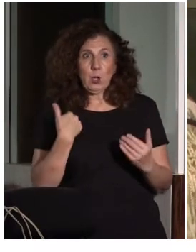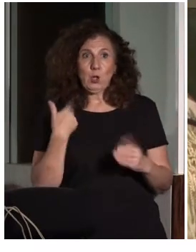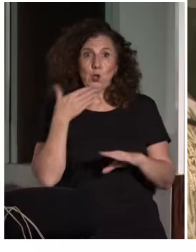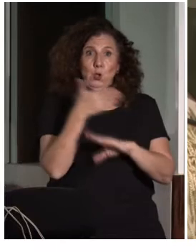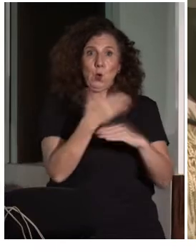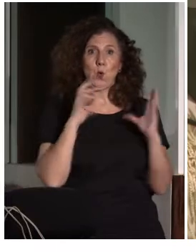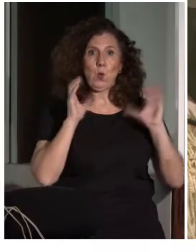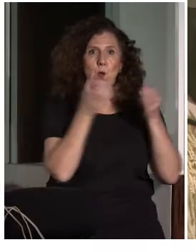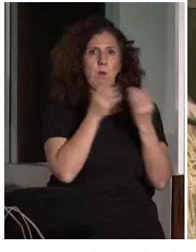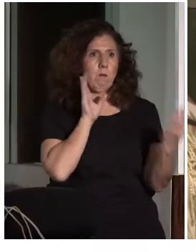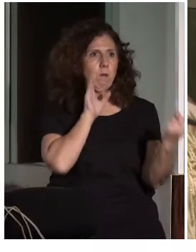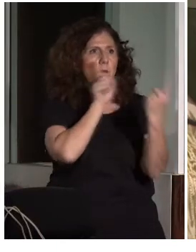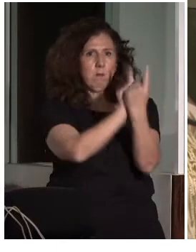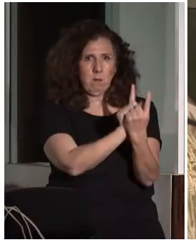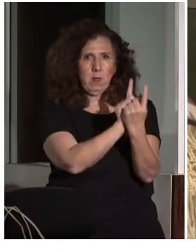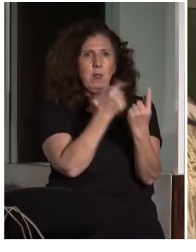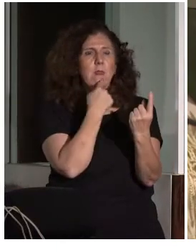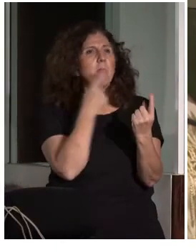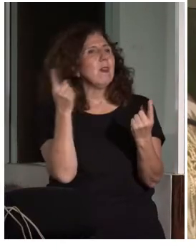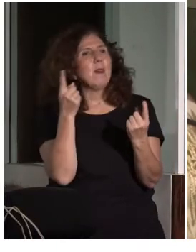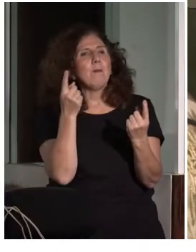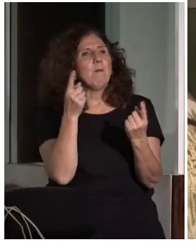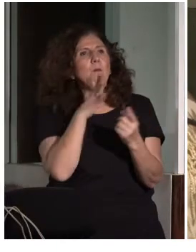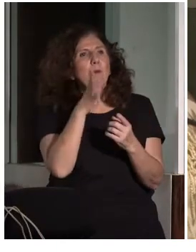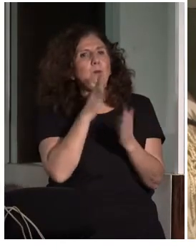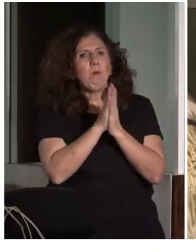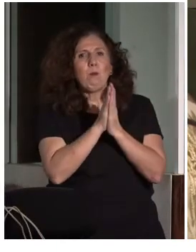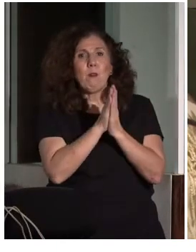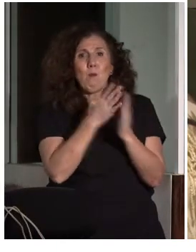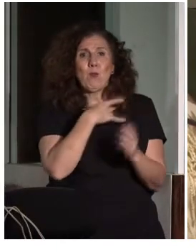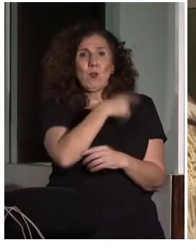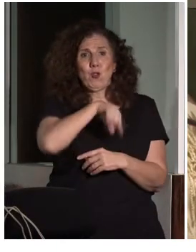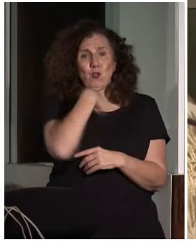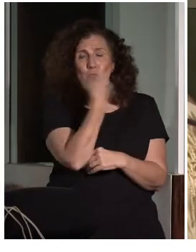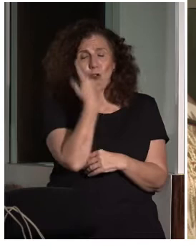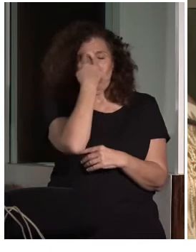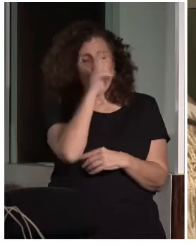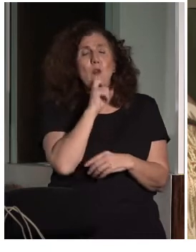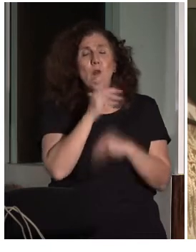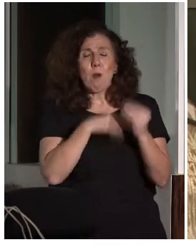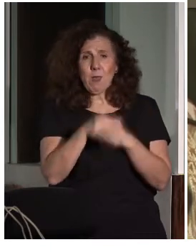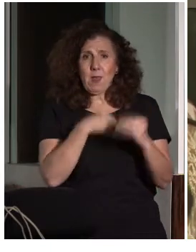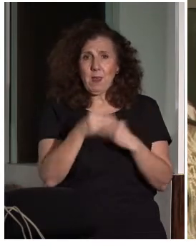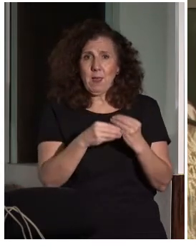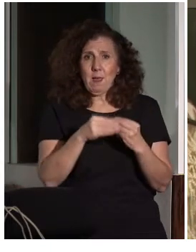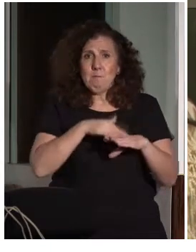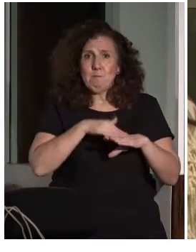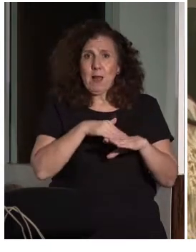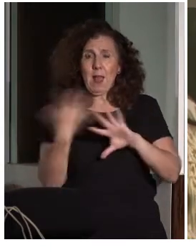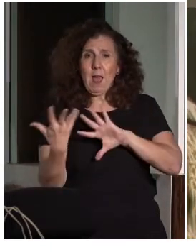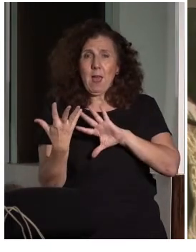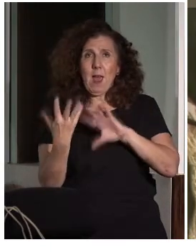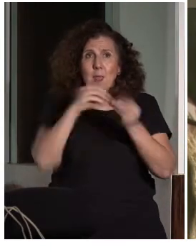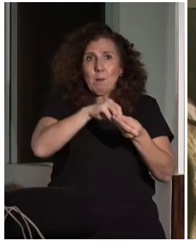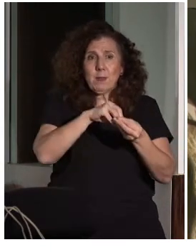usted tan amable de su entidad, decirnos cómo es que tenemos muy poquita idea de lo que hay que hacer con las personas con discapacidad intelectual. Y estoy hablando